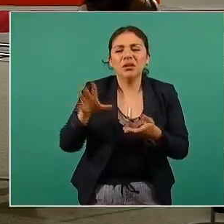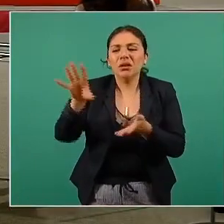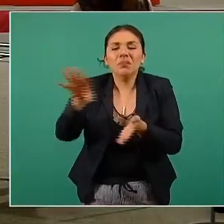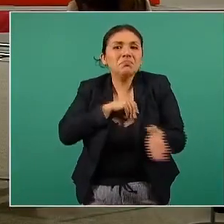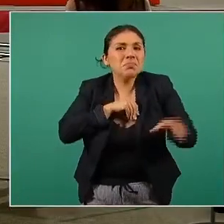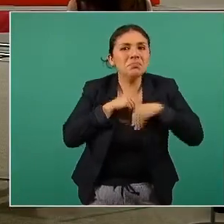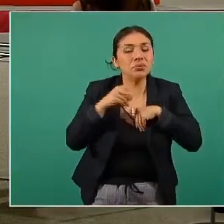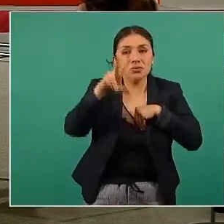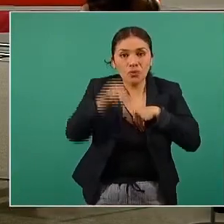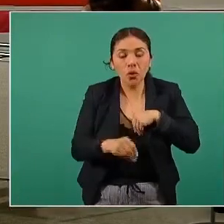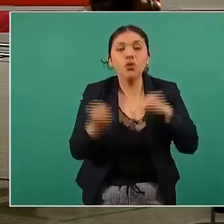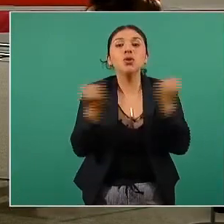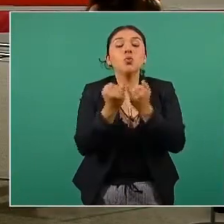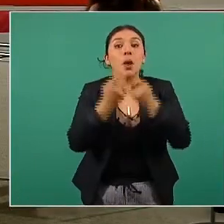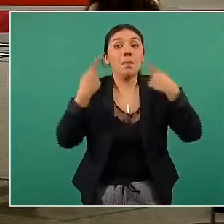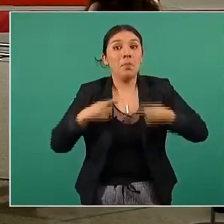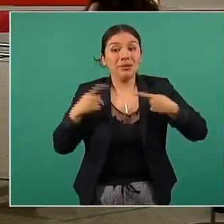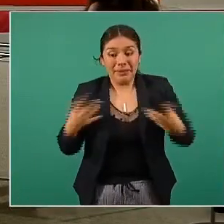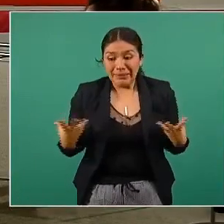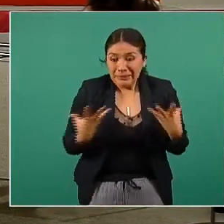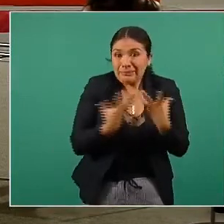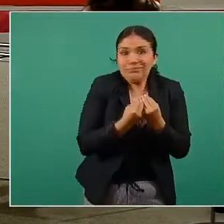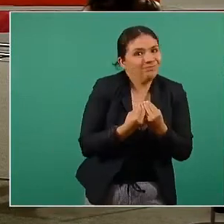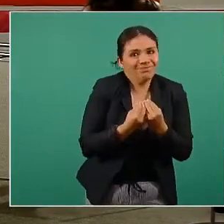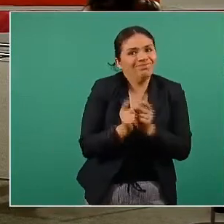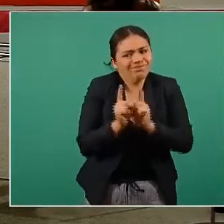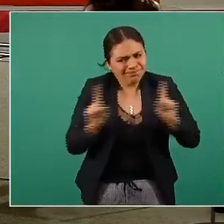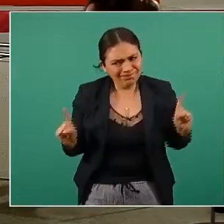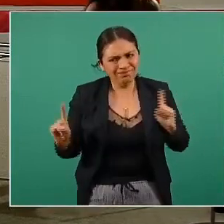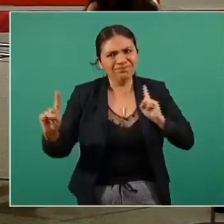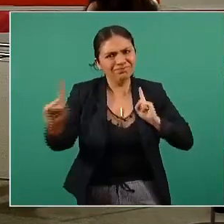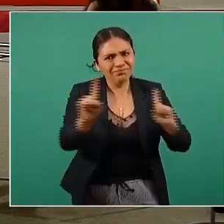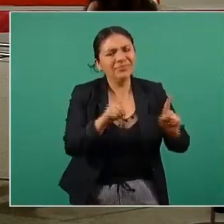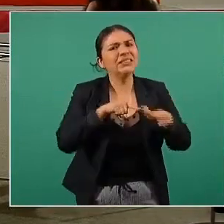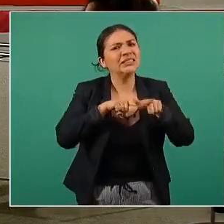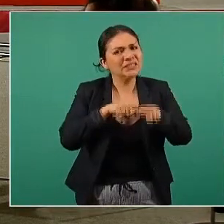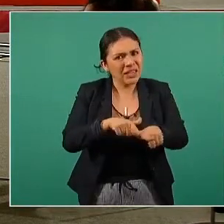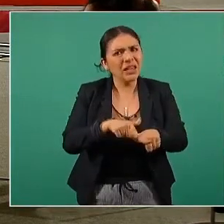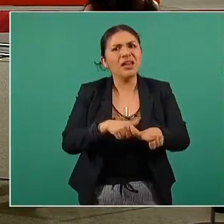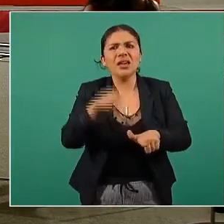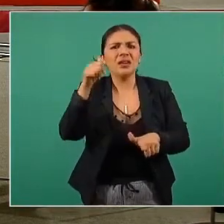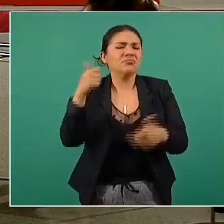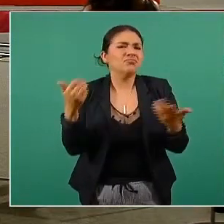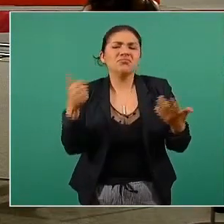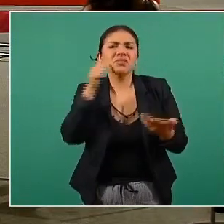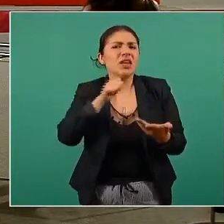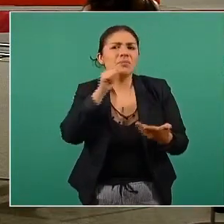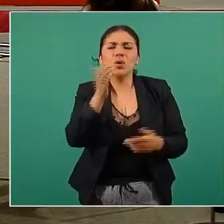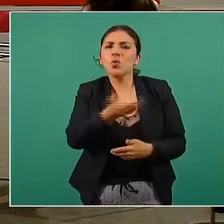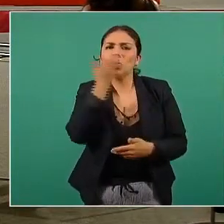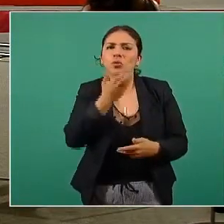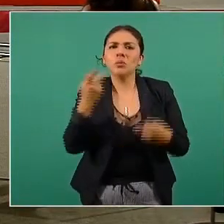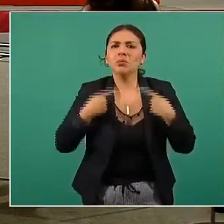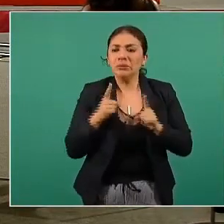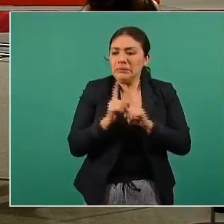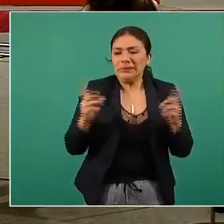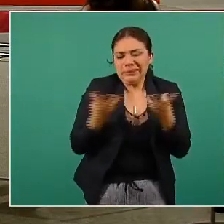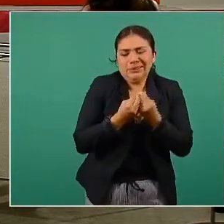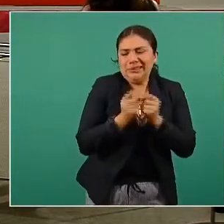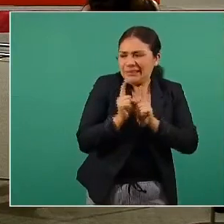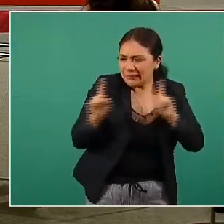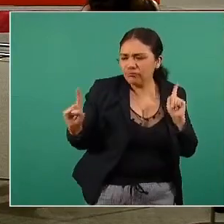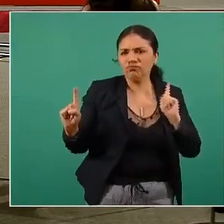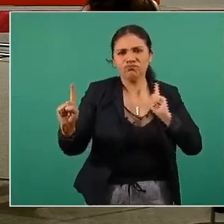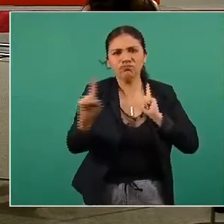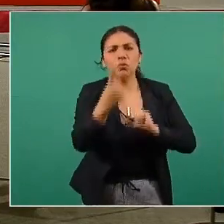la sana distancia, la sana distancia individual, mantenernos todo el tiempo lejos de otras personas,